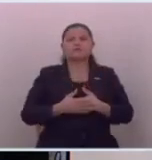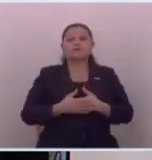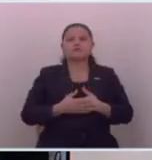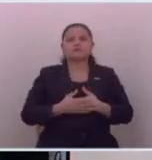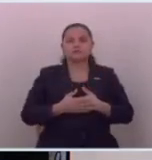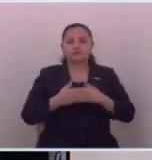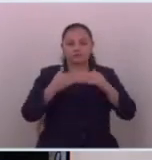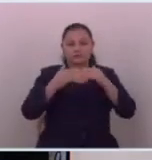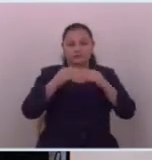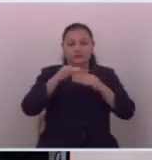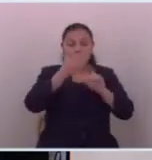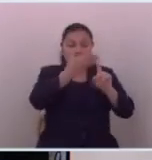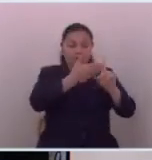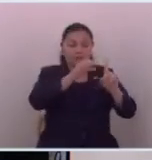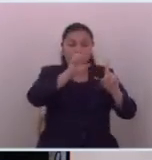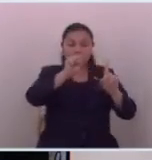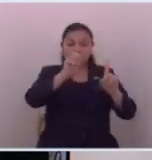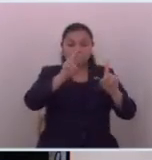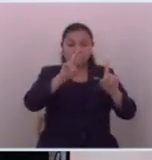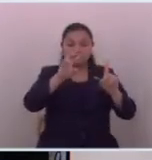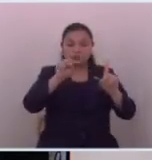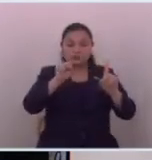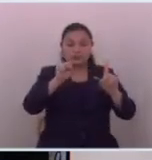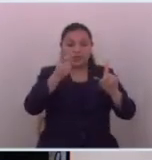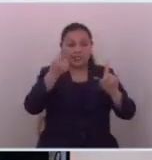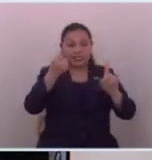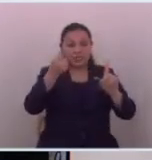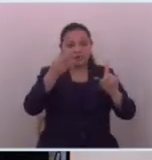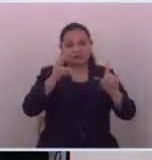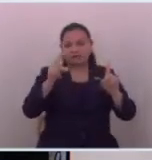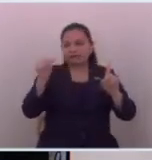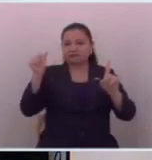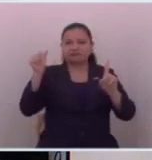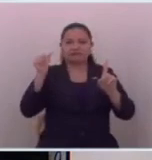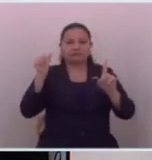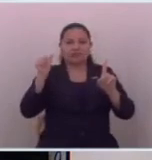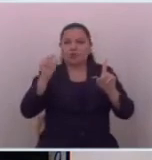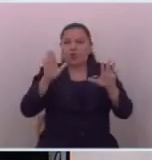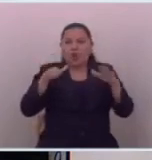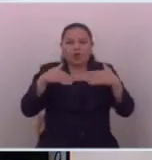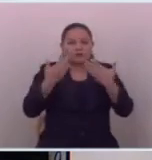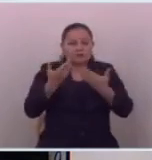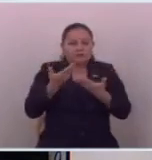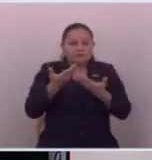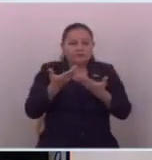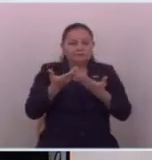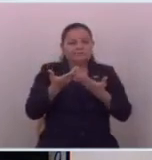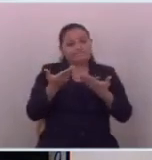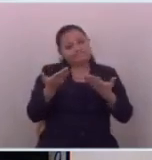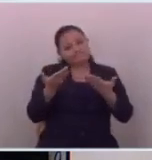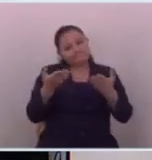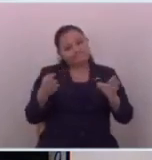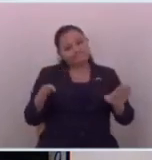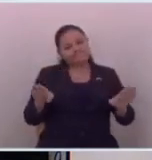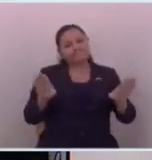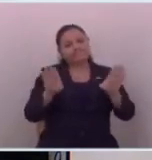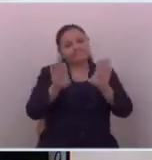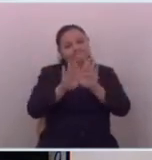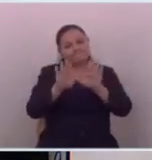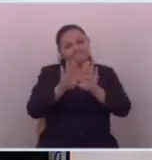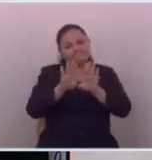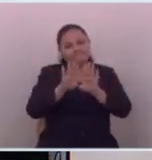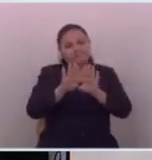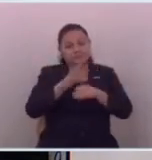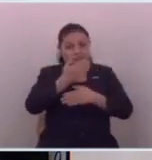soros también se han quedado sin dinero entonces han tenido que cerrar pero